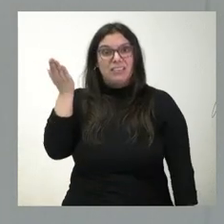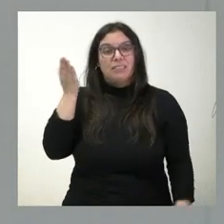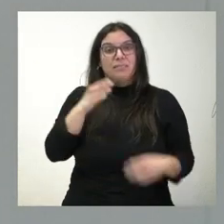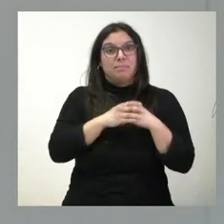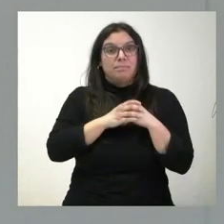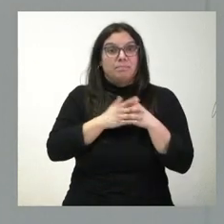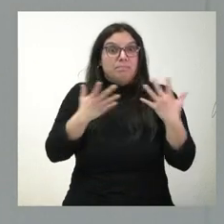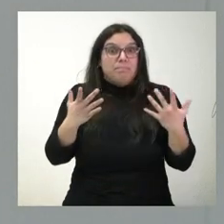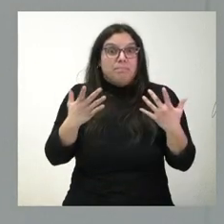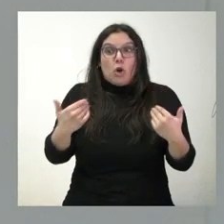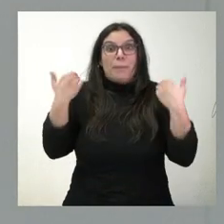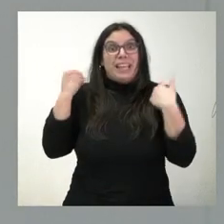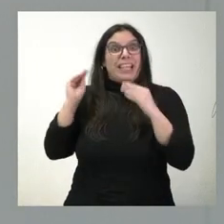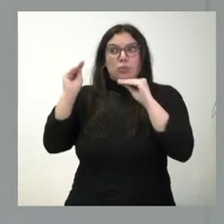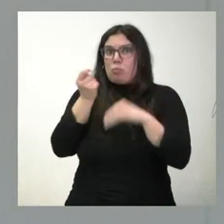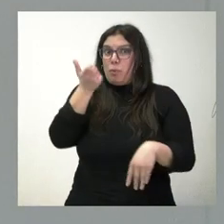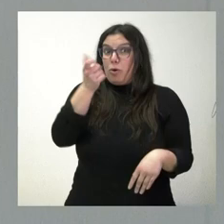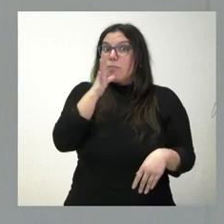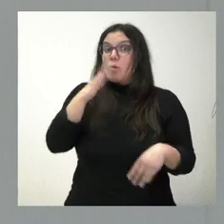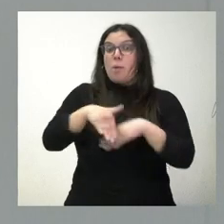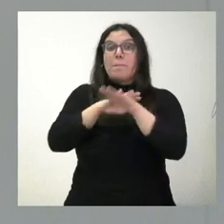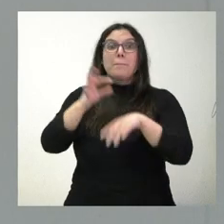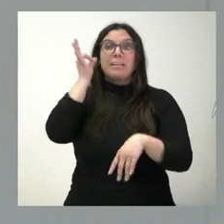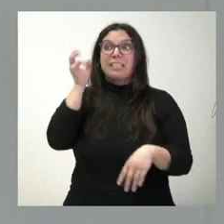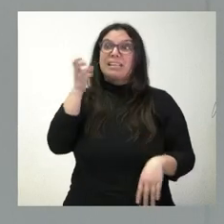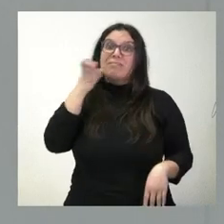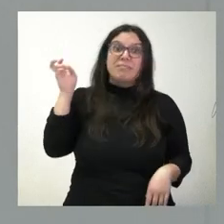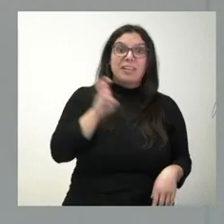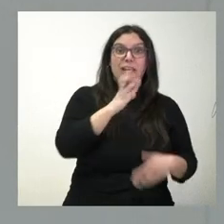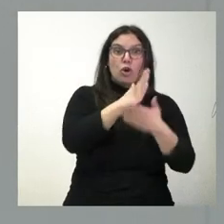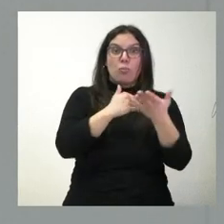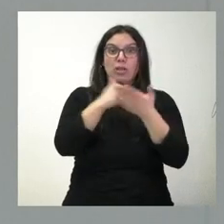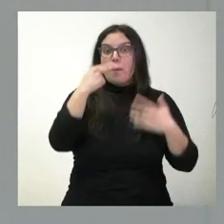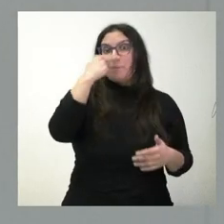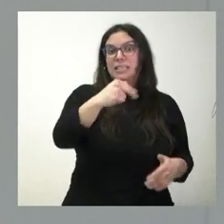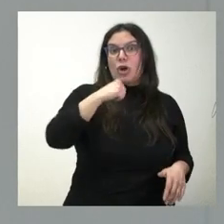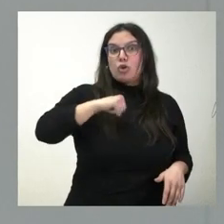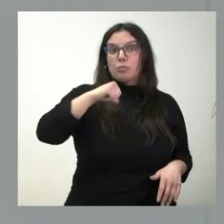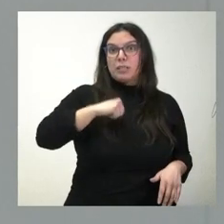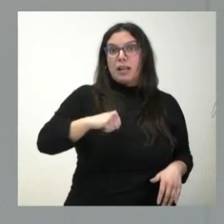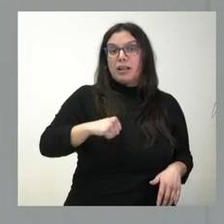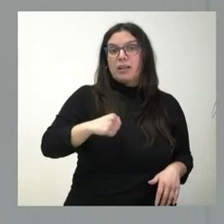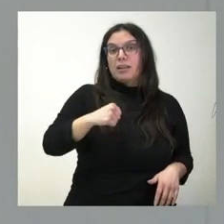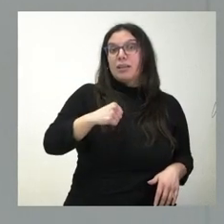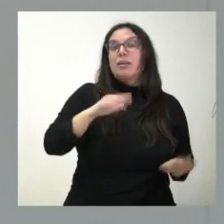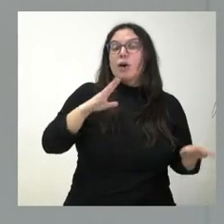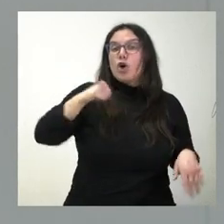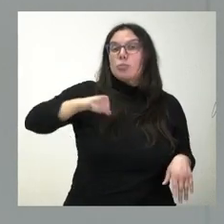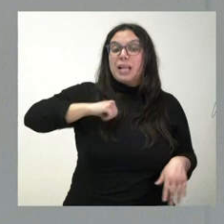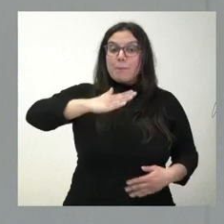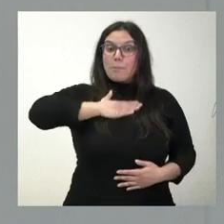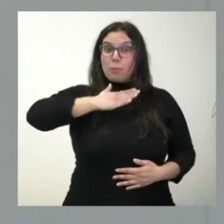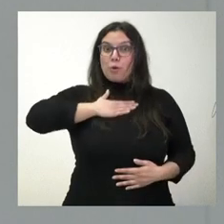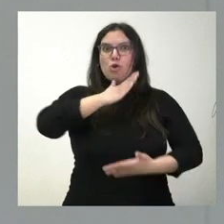Y es de las pocas competencias. Porque cuando la ministra viene a una comunidad autónoma a visitar un hospital, siempre viene a visitar a un hospital de las